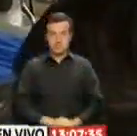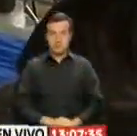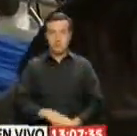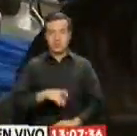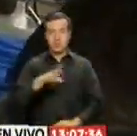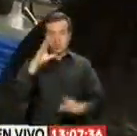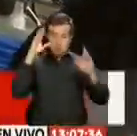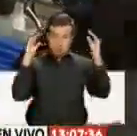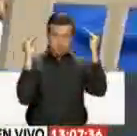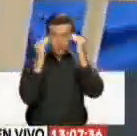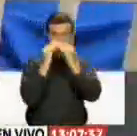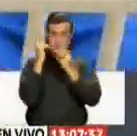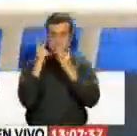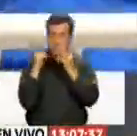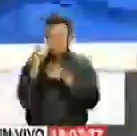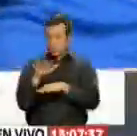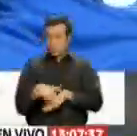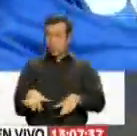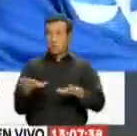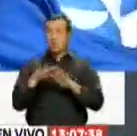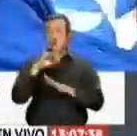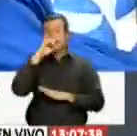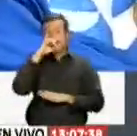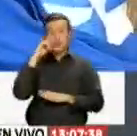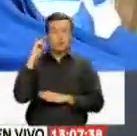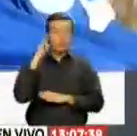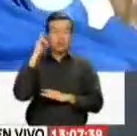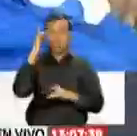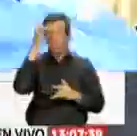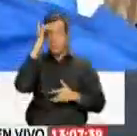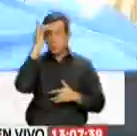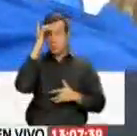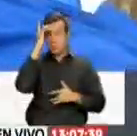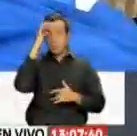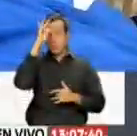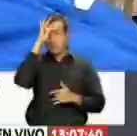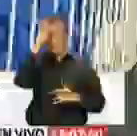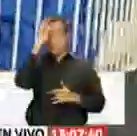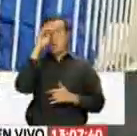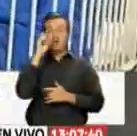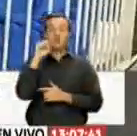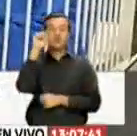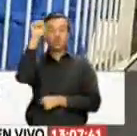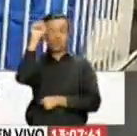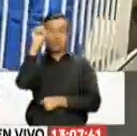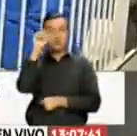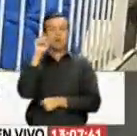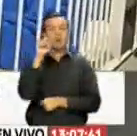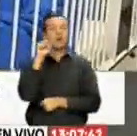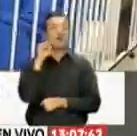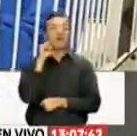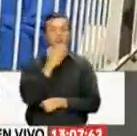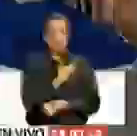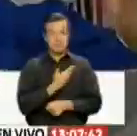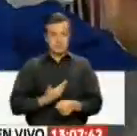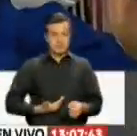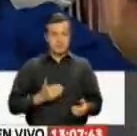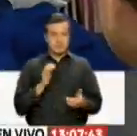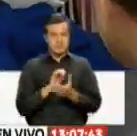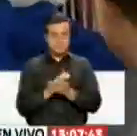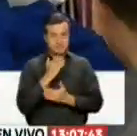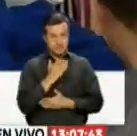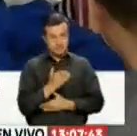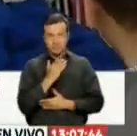Rocío de Moreno visitó el área de pediatría de Solca. Aquí la primera dama llevó un poquito de alegría a estos guerreros que